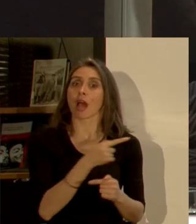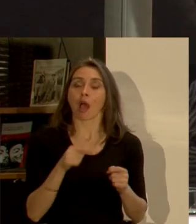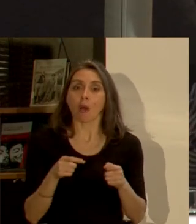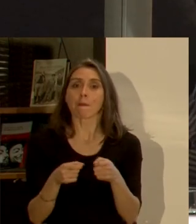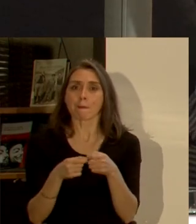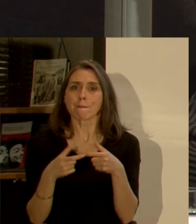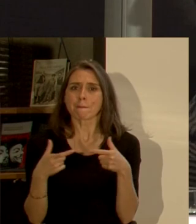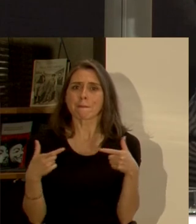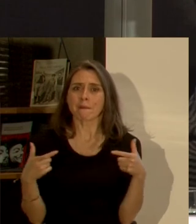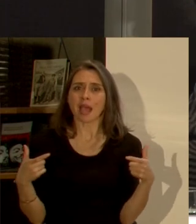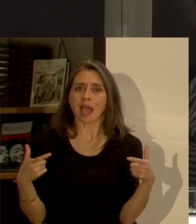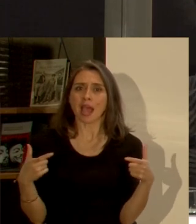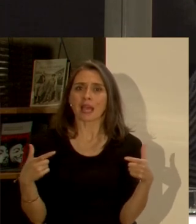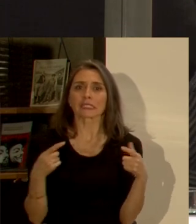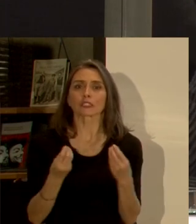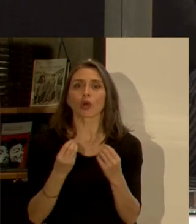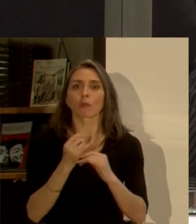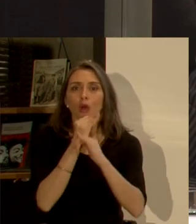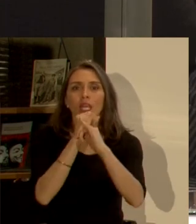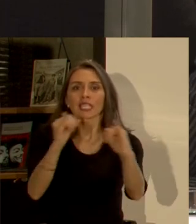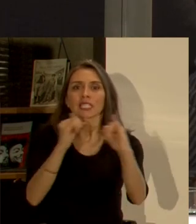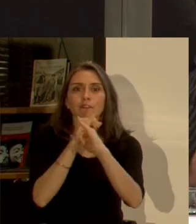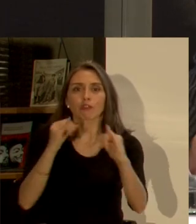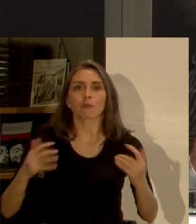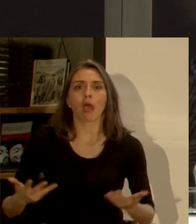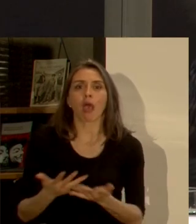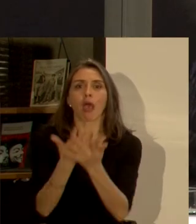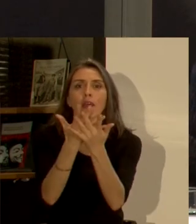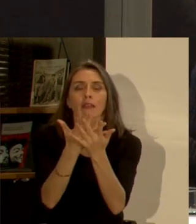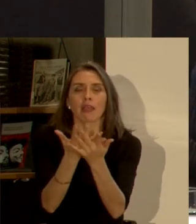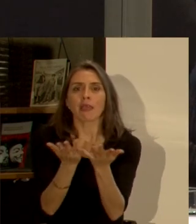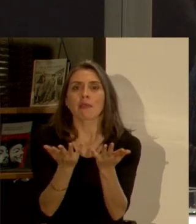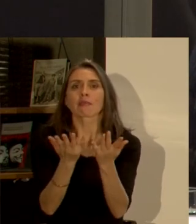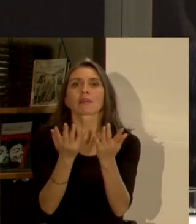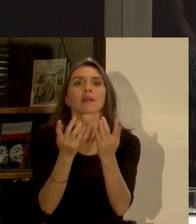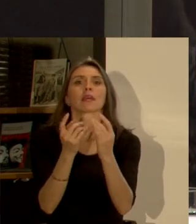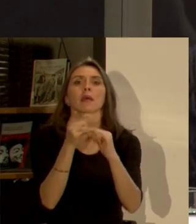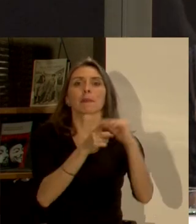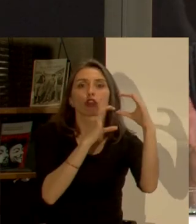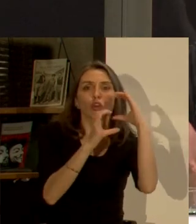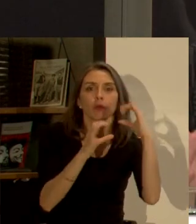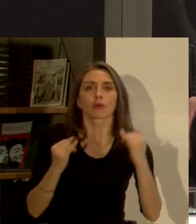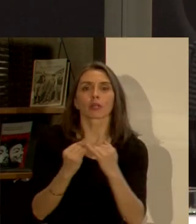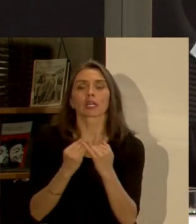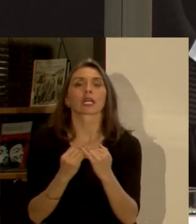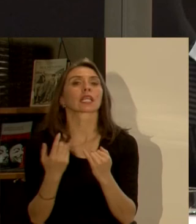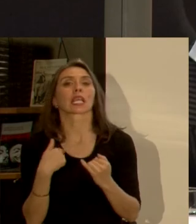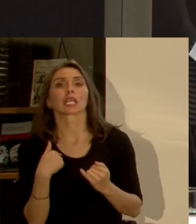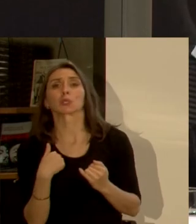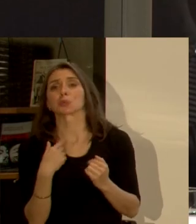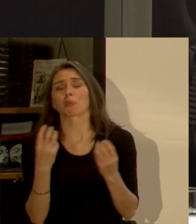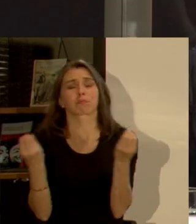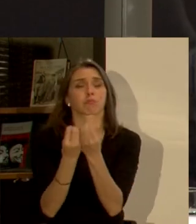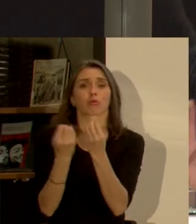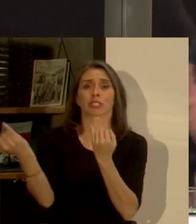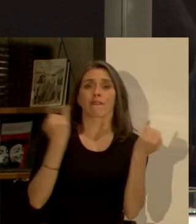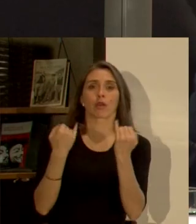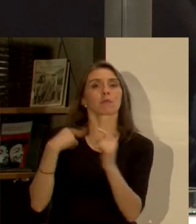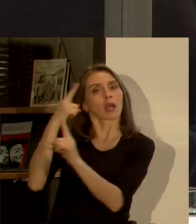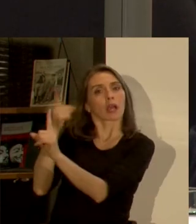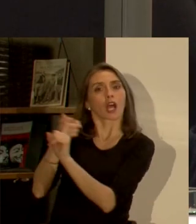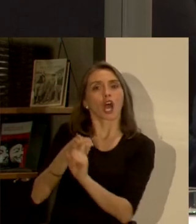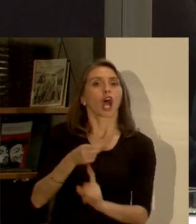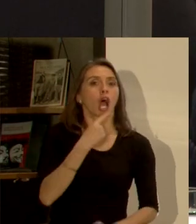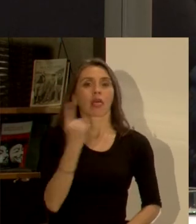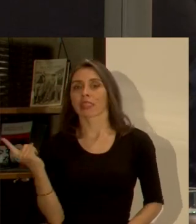además con toda esta información que sale por las redes como que cada uno acaba escuchando la información que quiere oír tenemos las